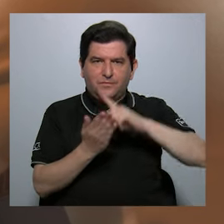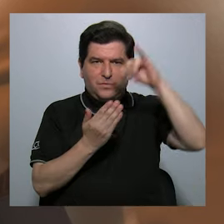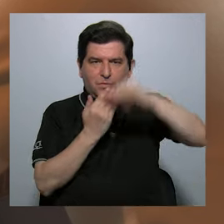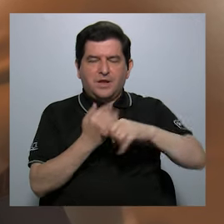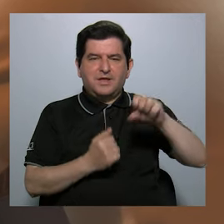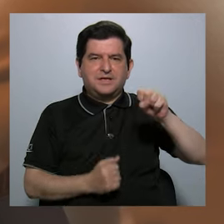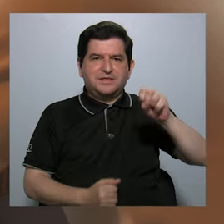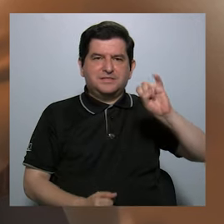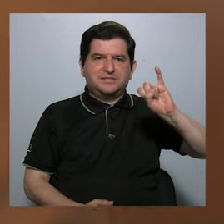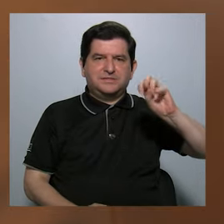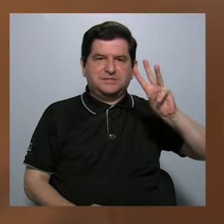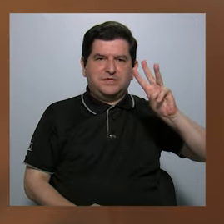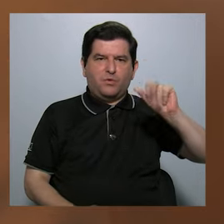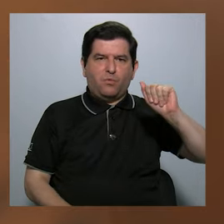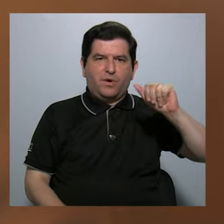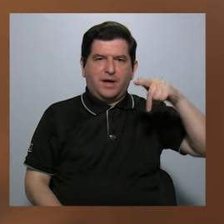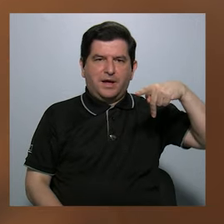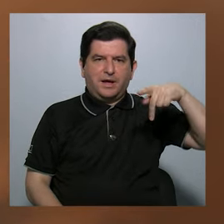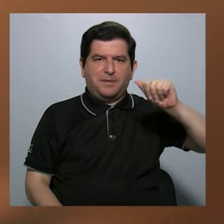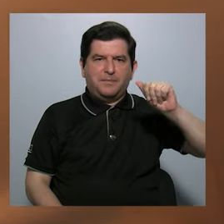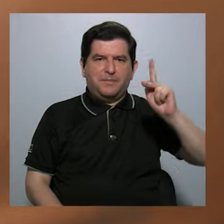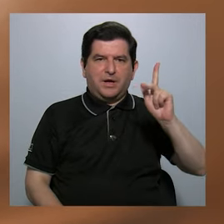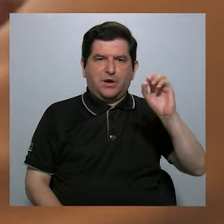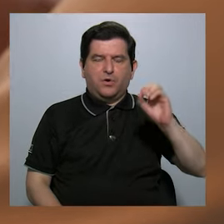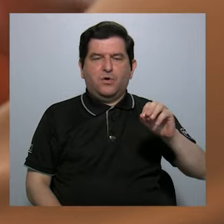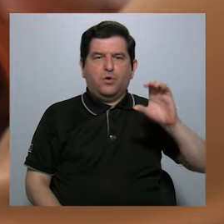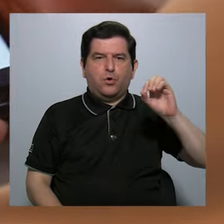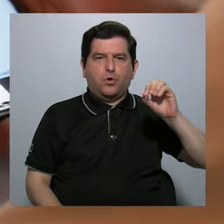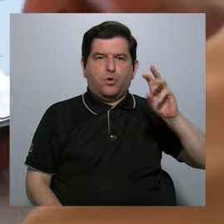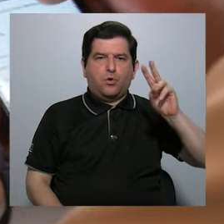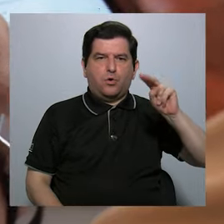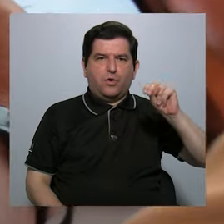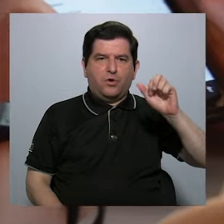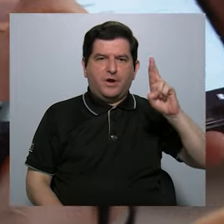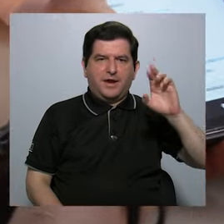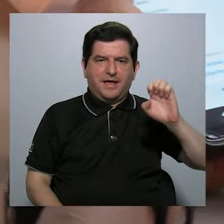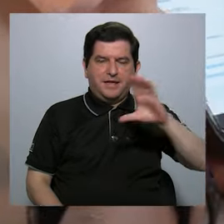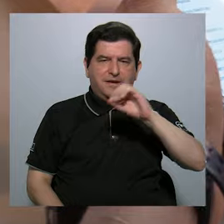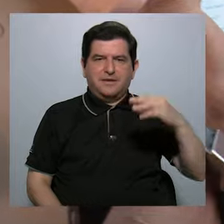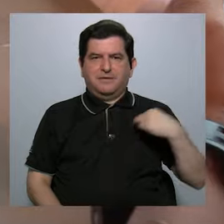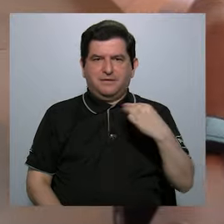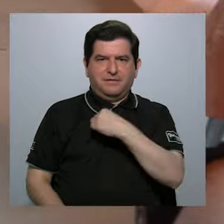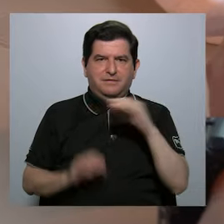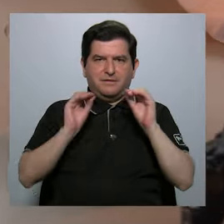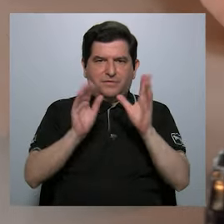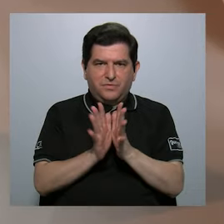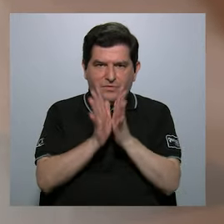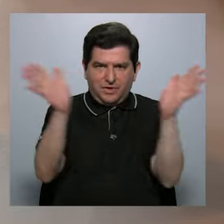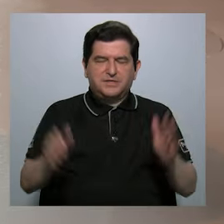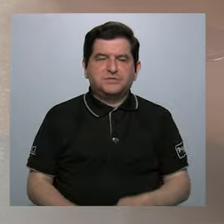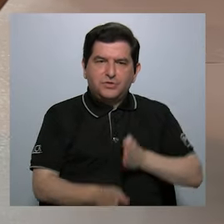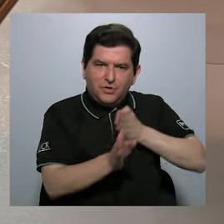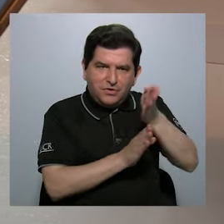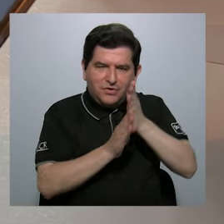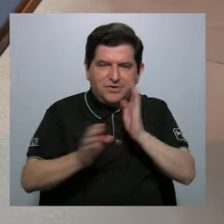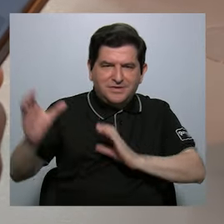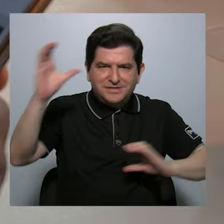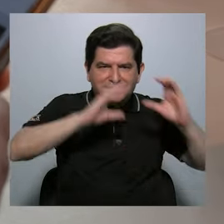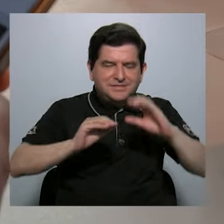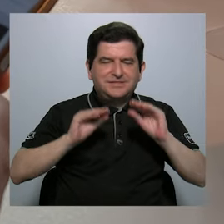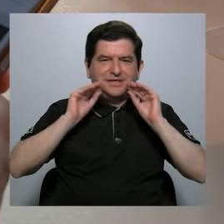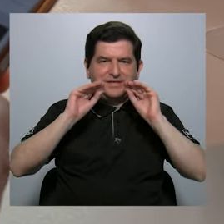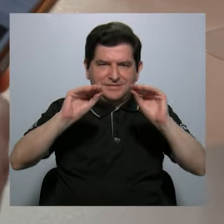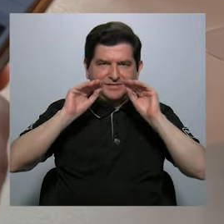El proyecto CIUAPACO, que involucra al CONARE y al Ministerio de Educación Pública, lleva la carrera de Ciencias de la